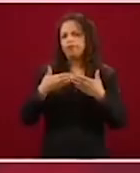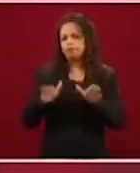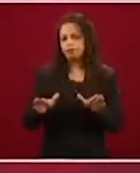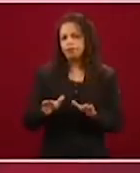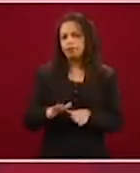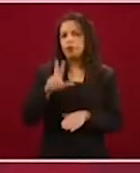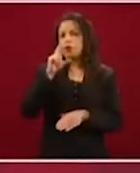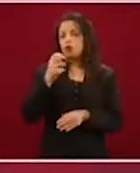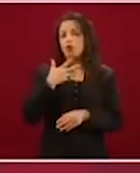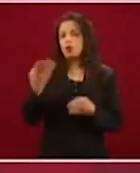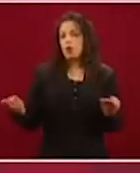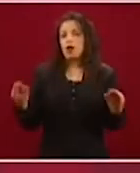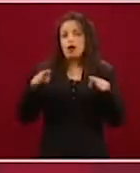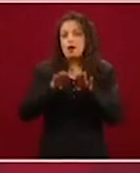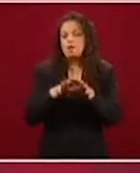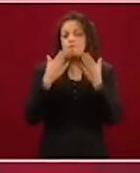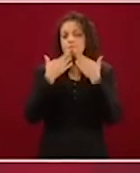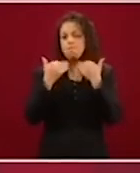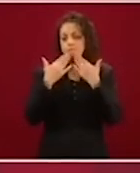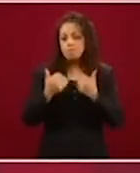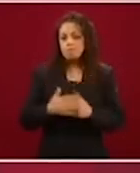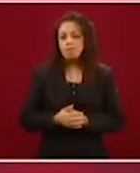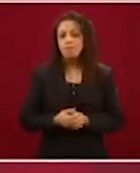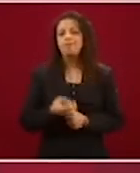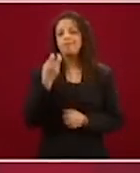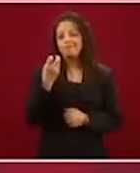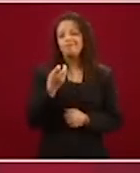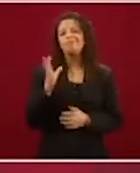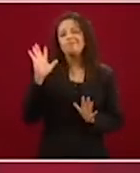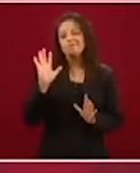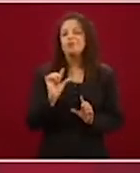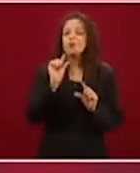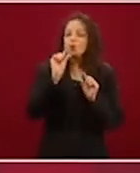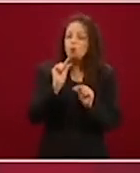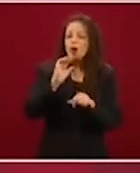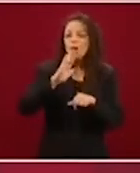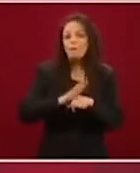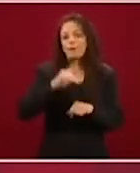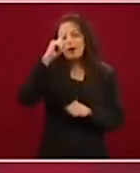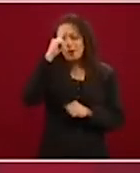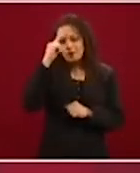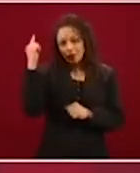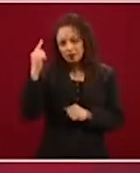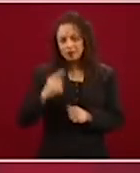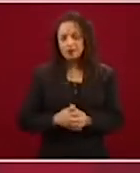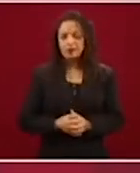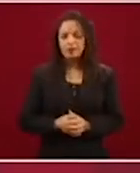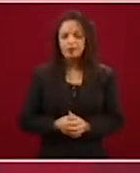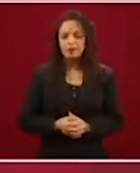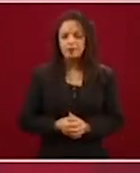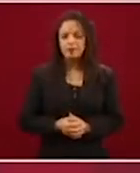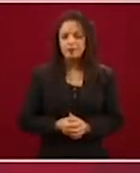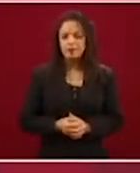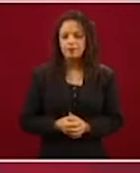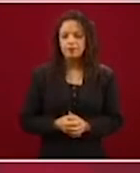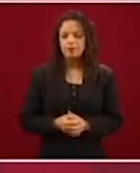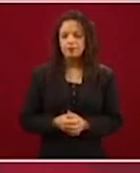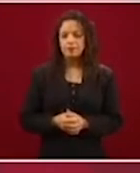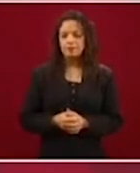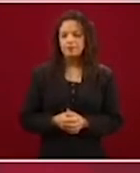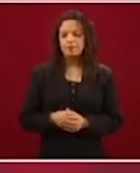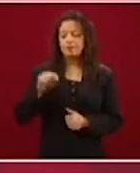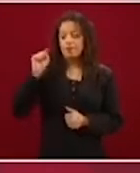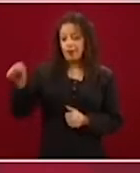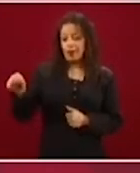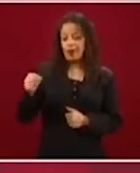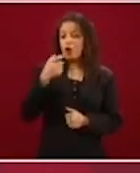Entonces, ha sido relativamente más sencillo. Para el caso que tú mencionas se movió a Londres porque no teníamos